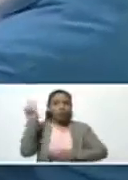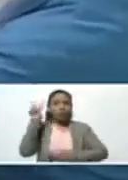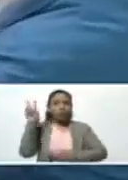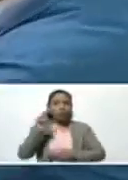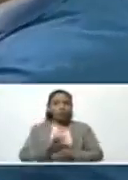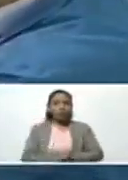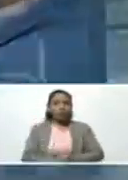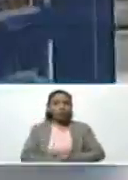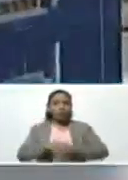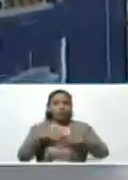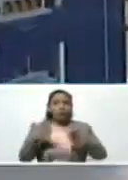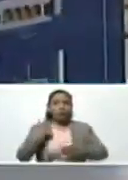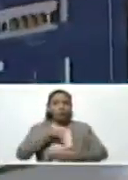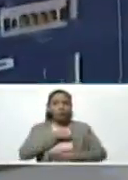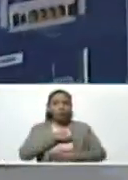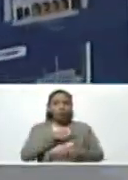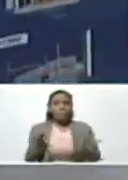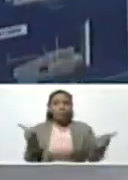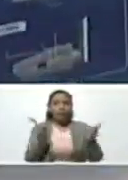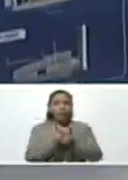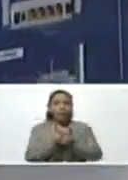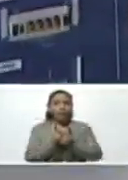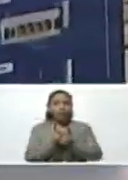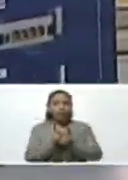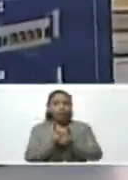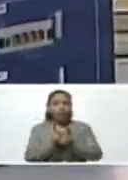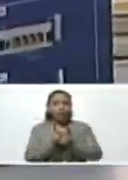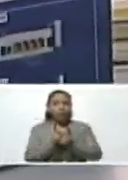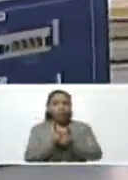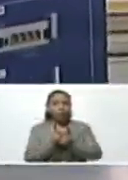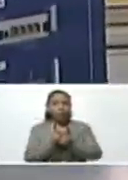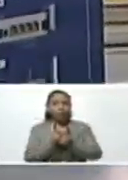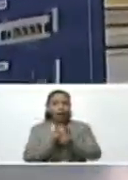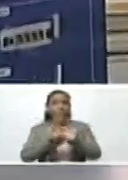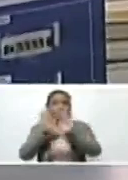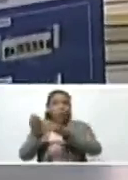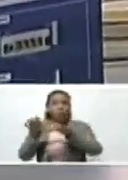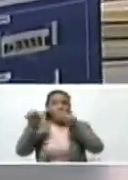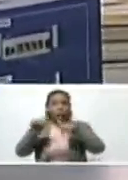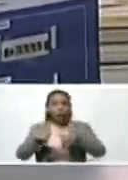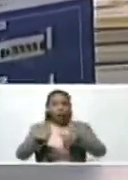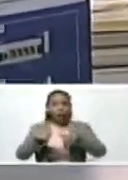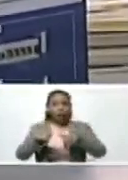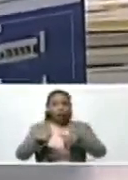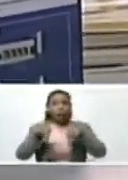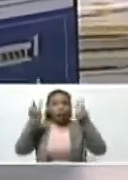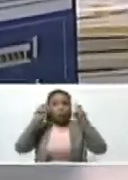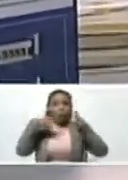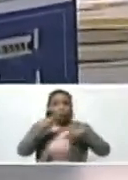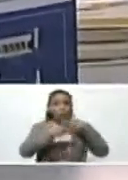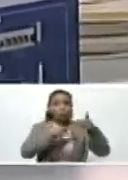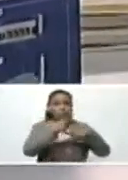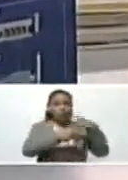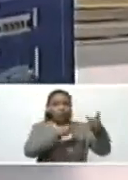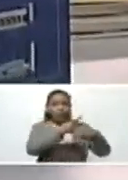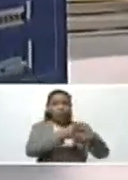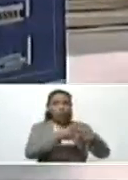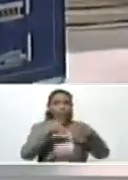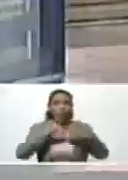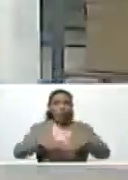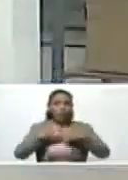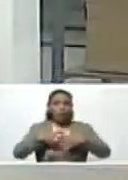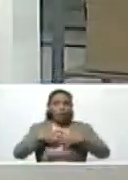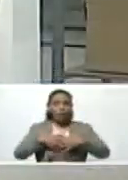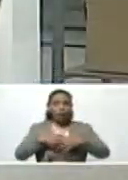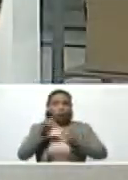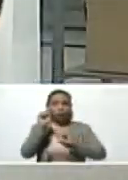que es nuestro pequeño grano de arena para apoyar el nuevo proceso industrial, del